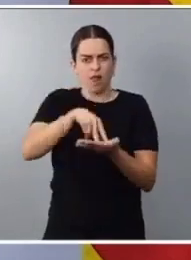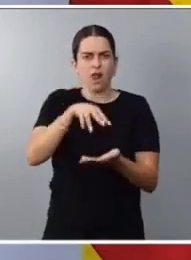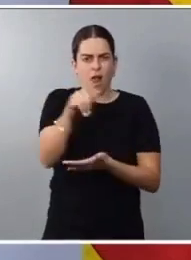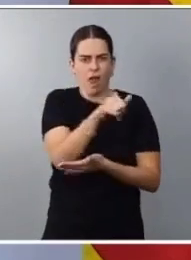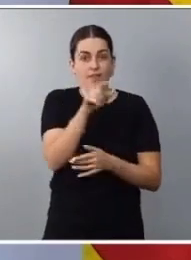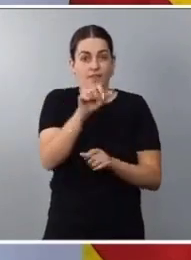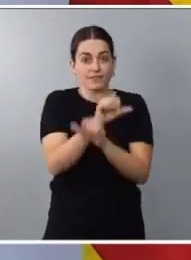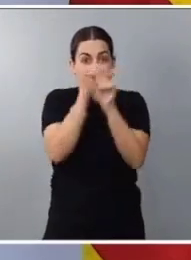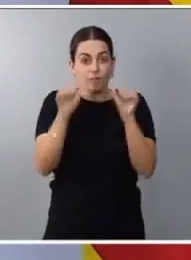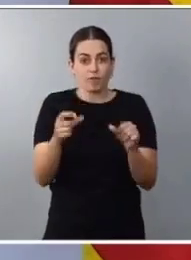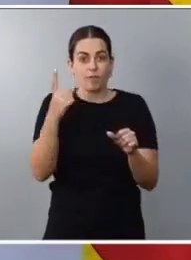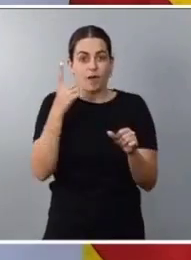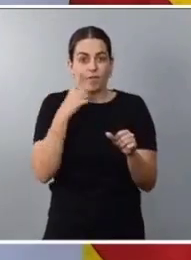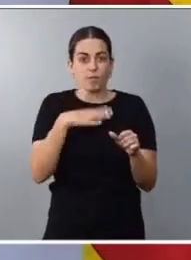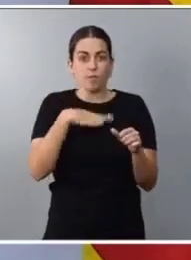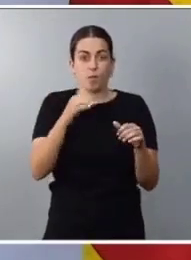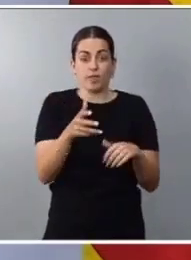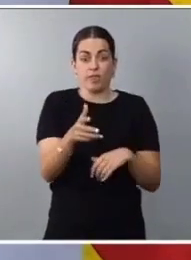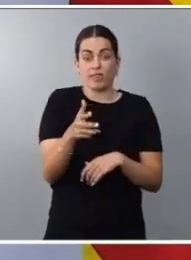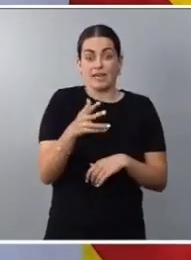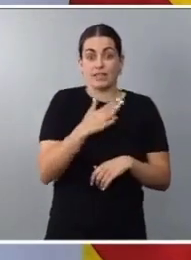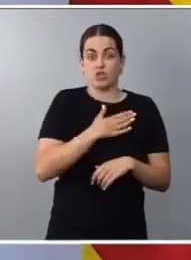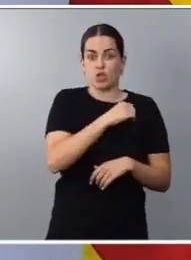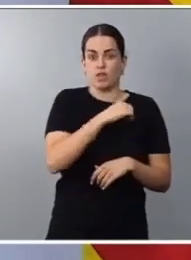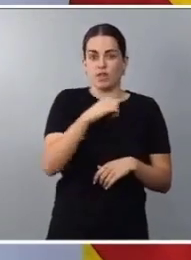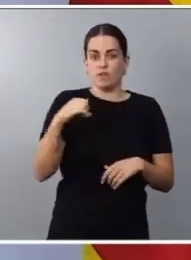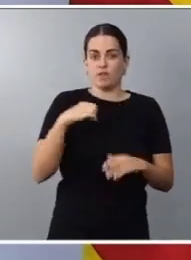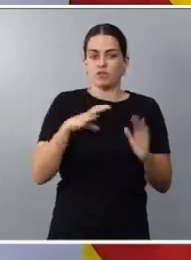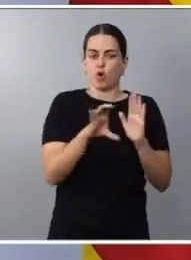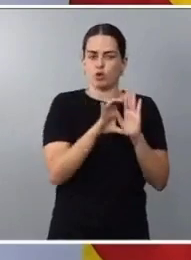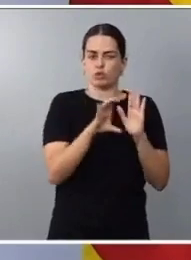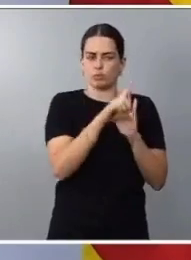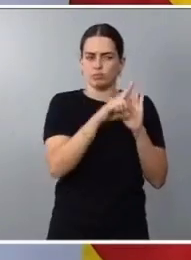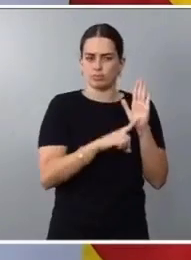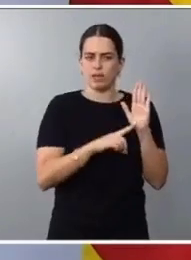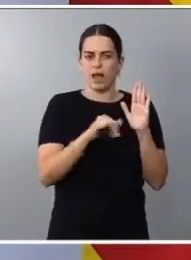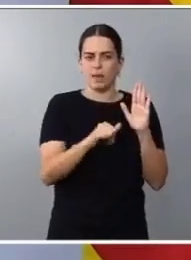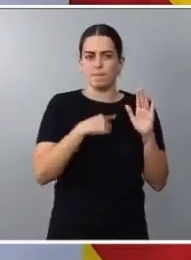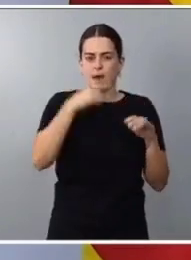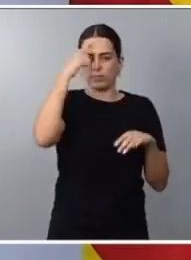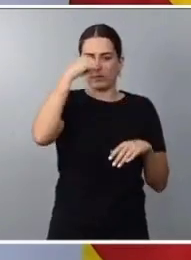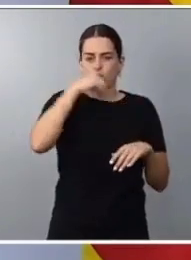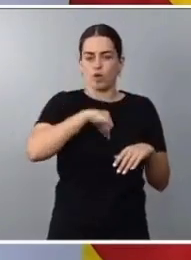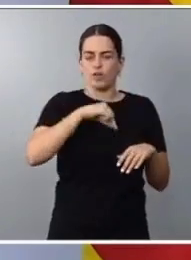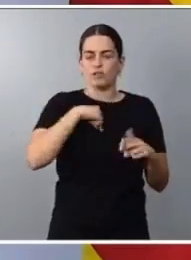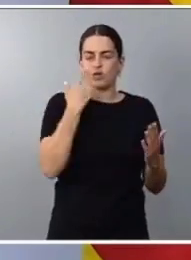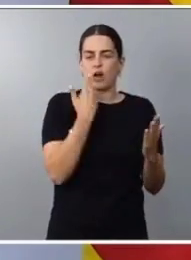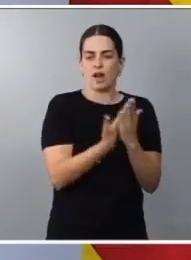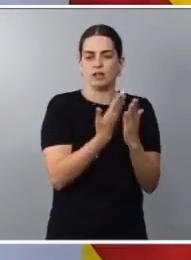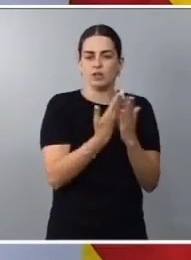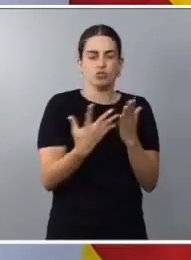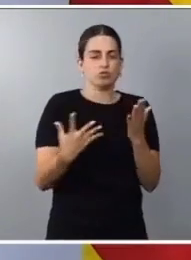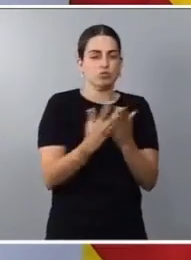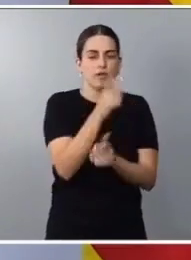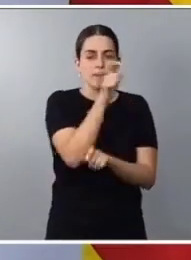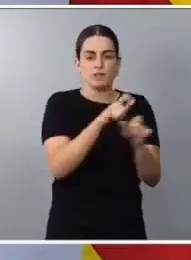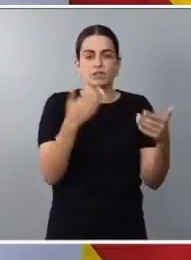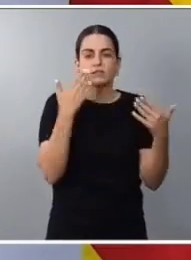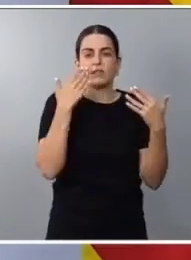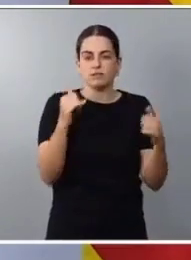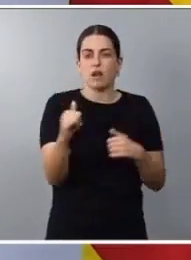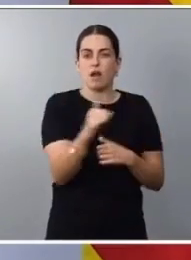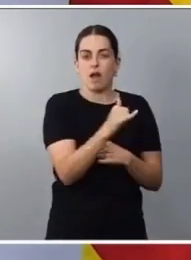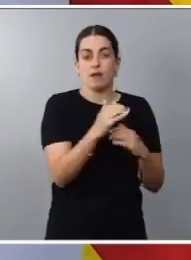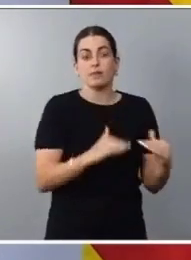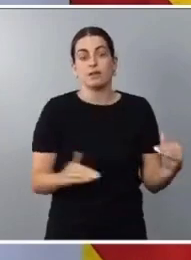hacer compatible el derecho individual y constitucional a la objeción de conciencia que tiene garantizado todo el personal sanitario con la